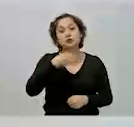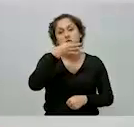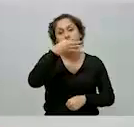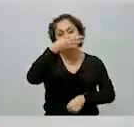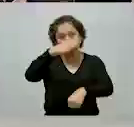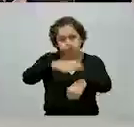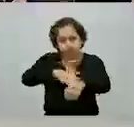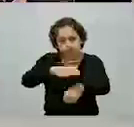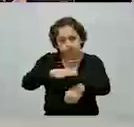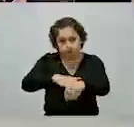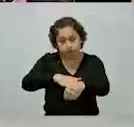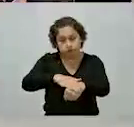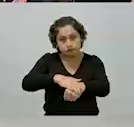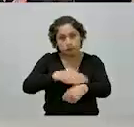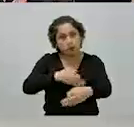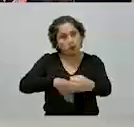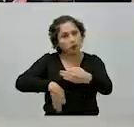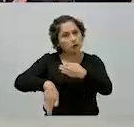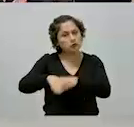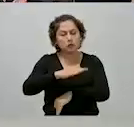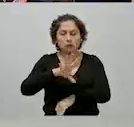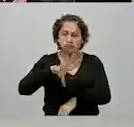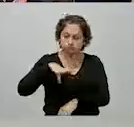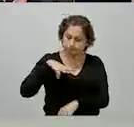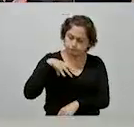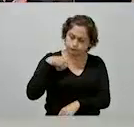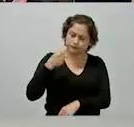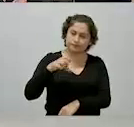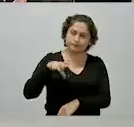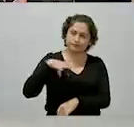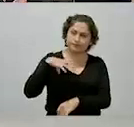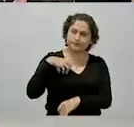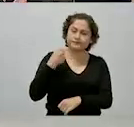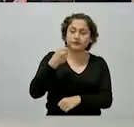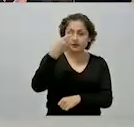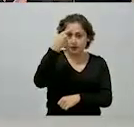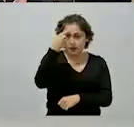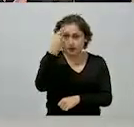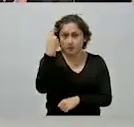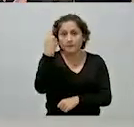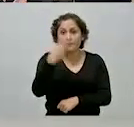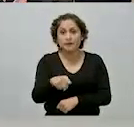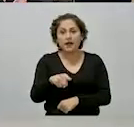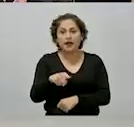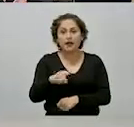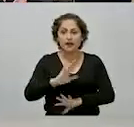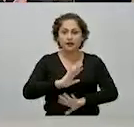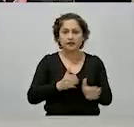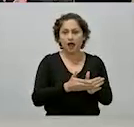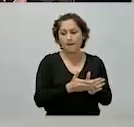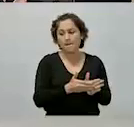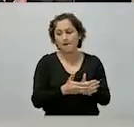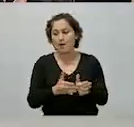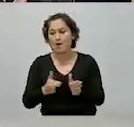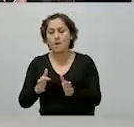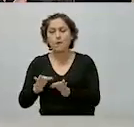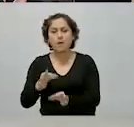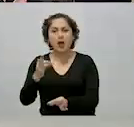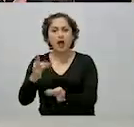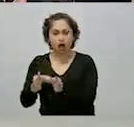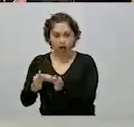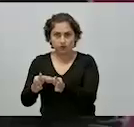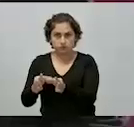para que podamos terminar antes